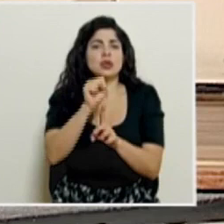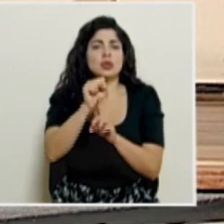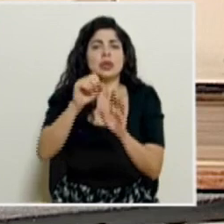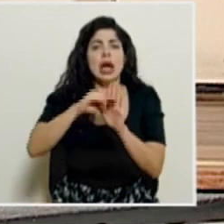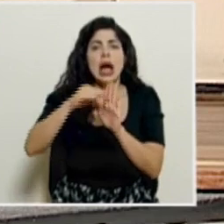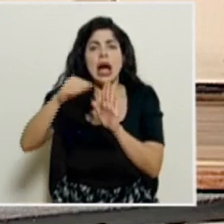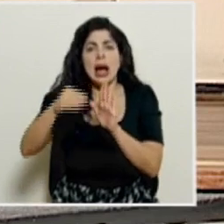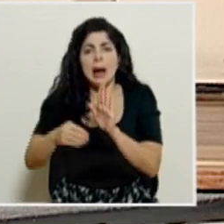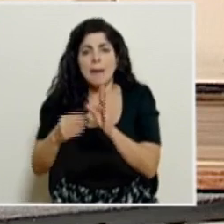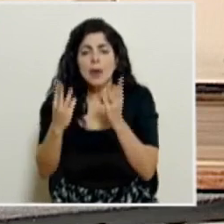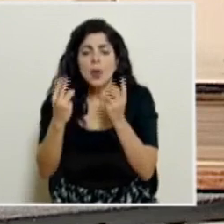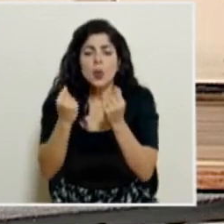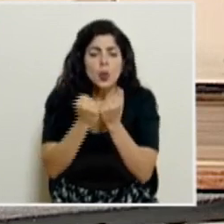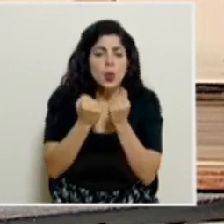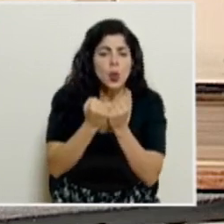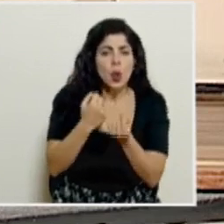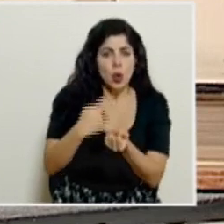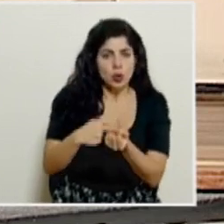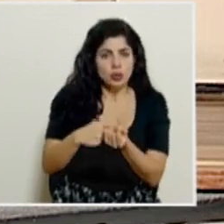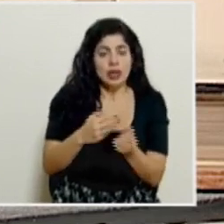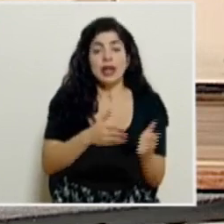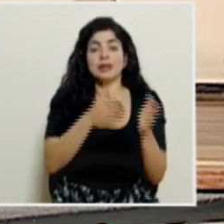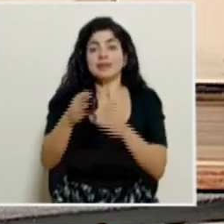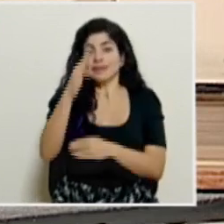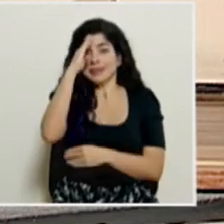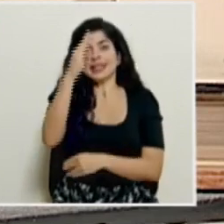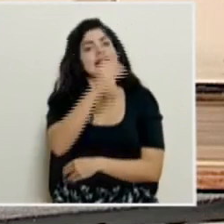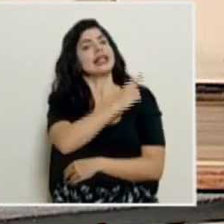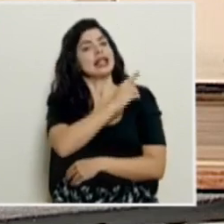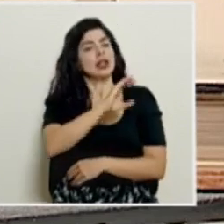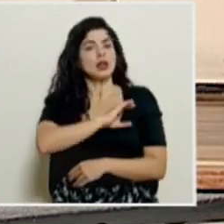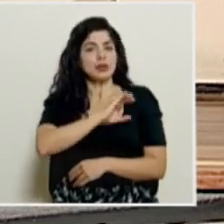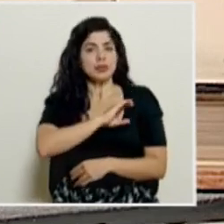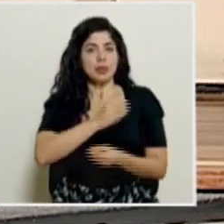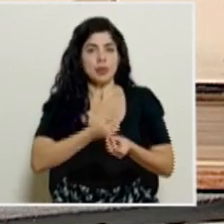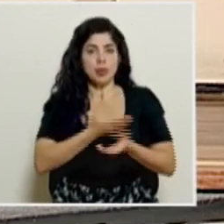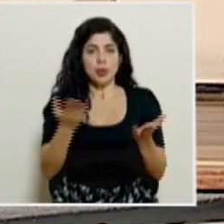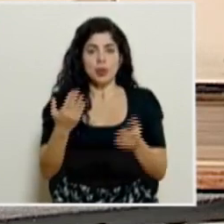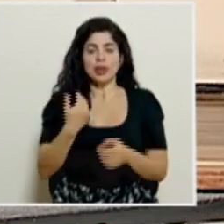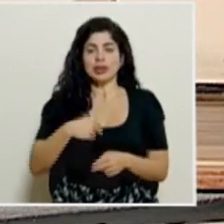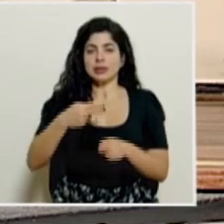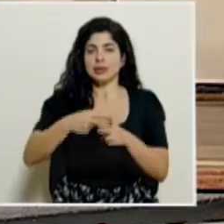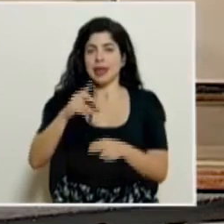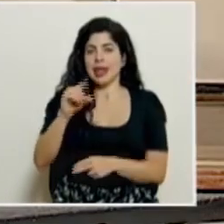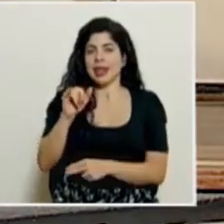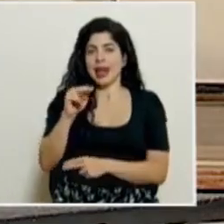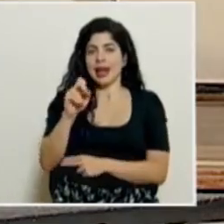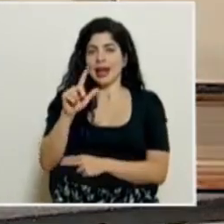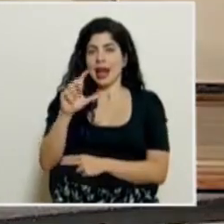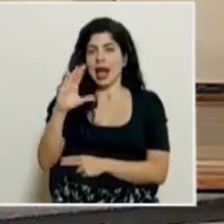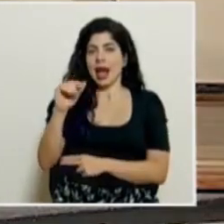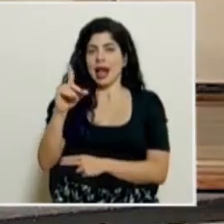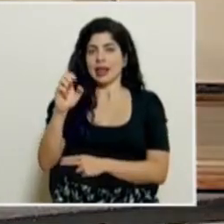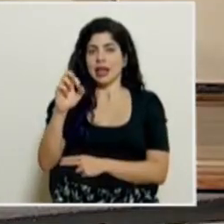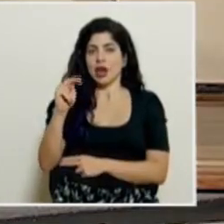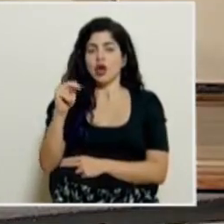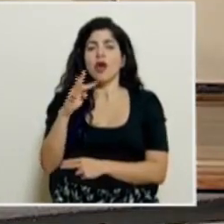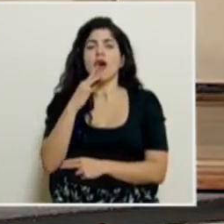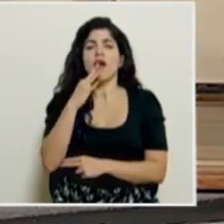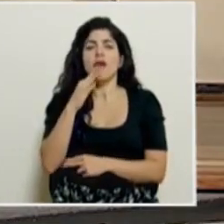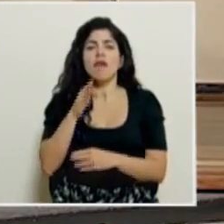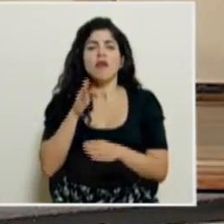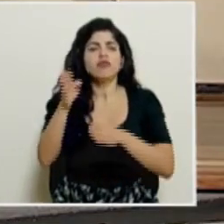camas y ocupación hospitalaria. Saludamos también al director de la Fuerza Pública, al señor Daniel Calderón, quien se va a referir sobre